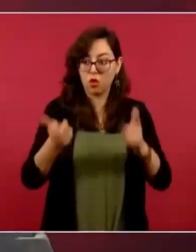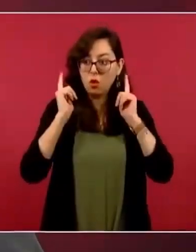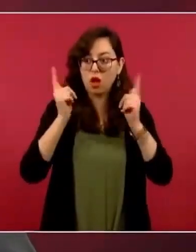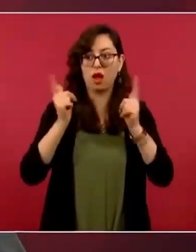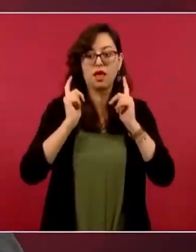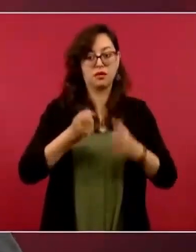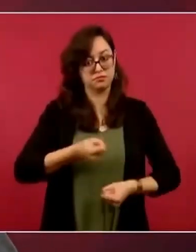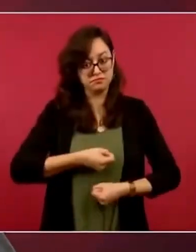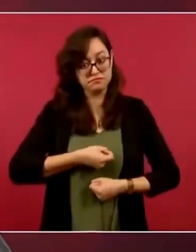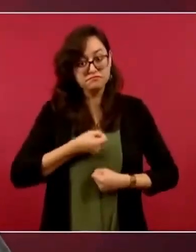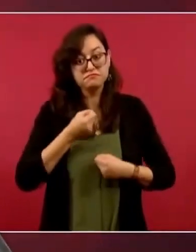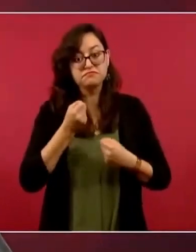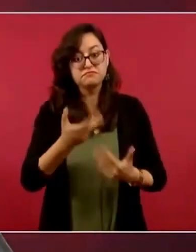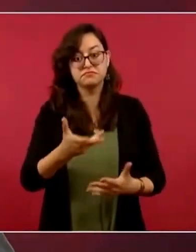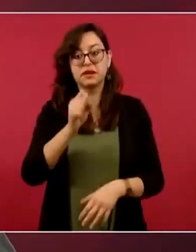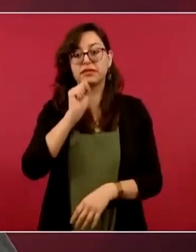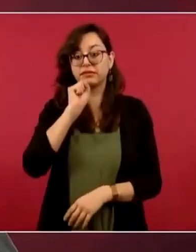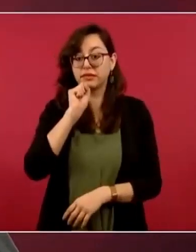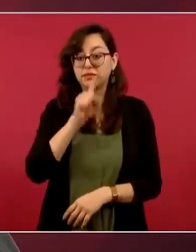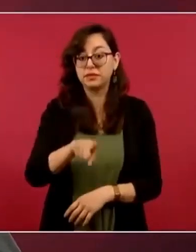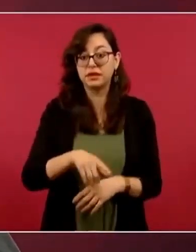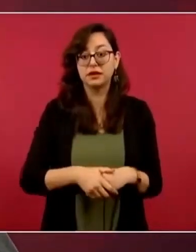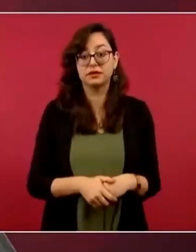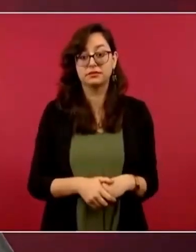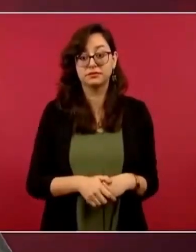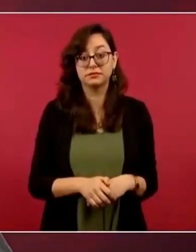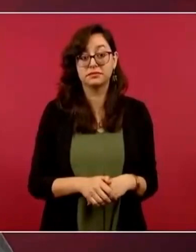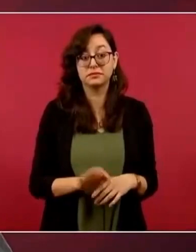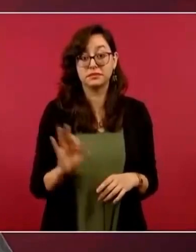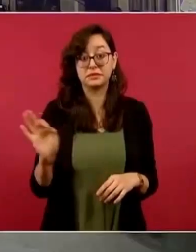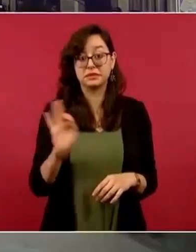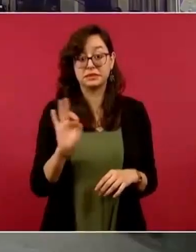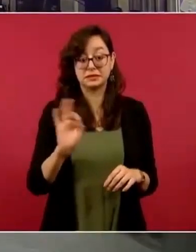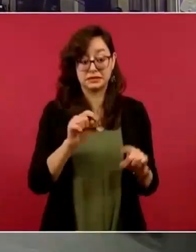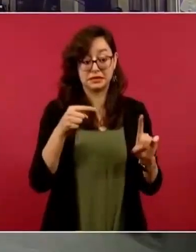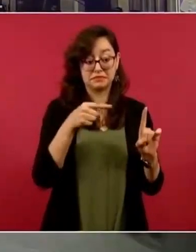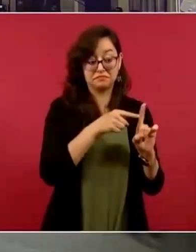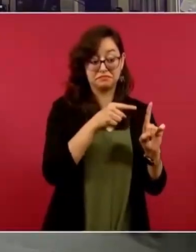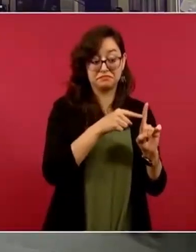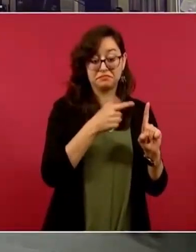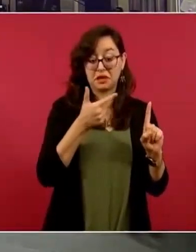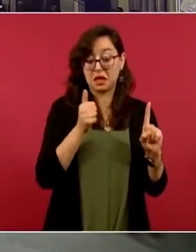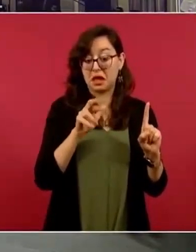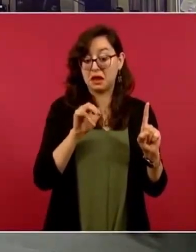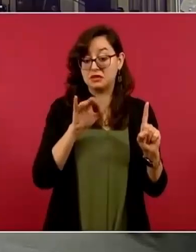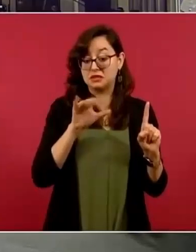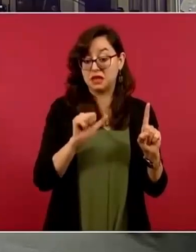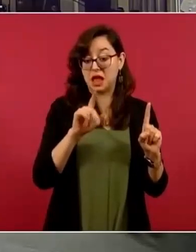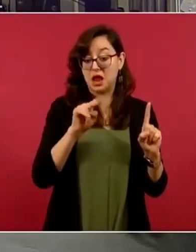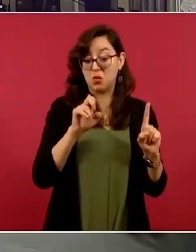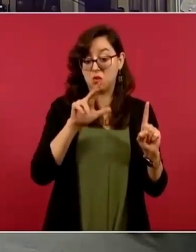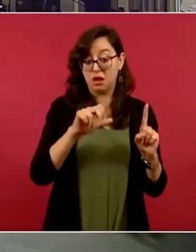lo haga, si es que toma esa decisión,